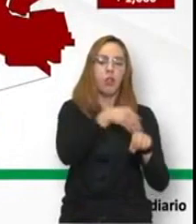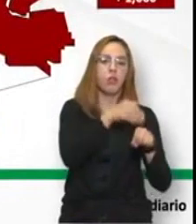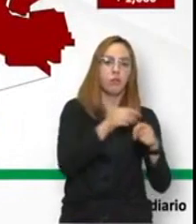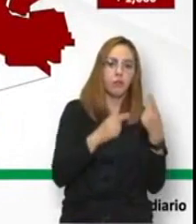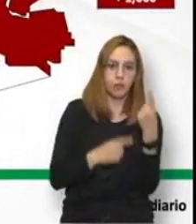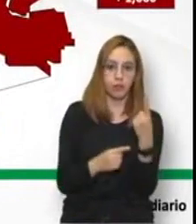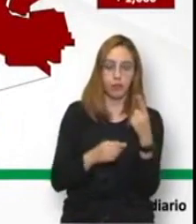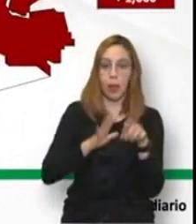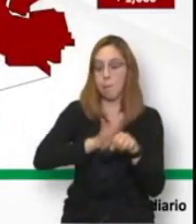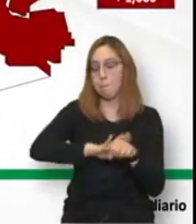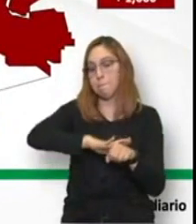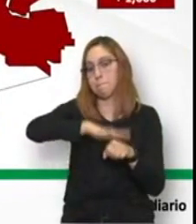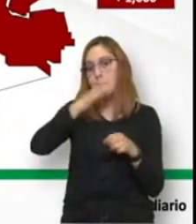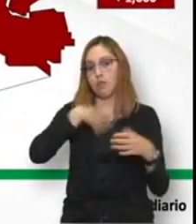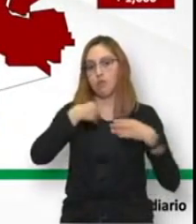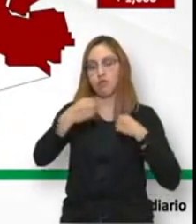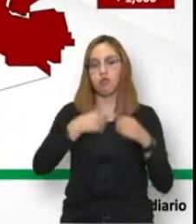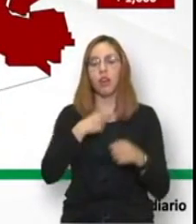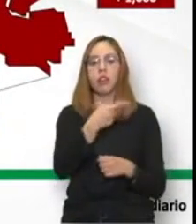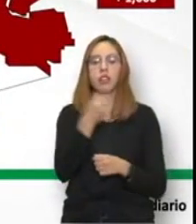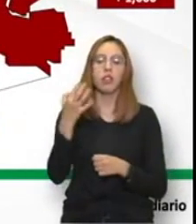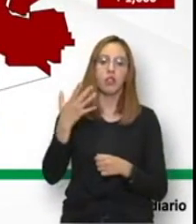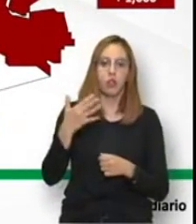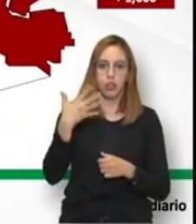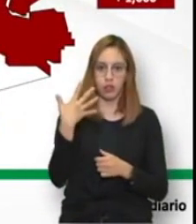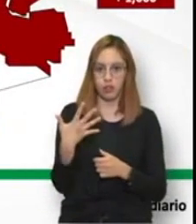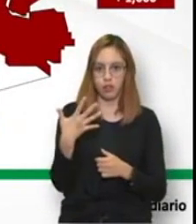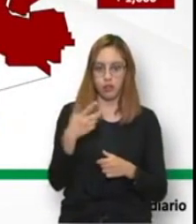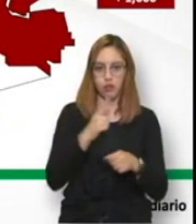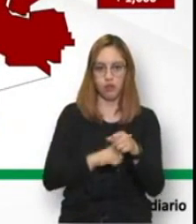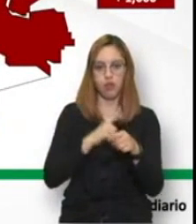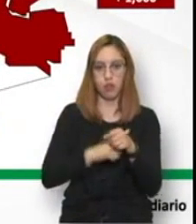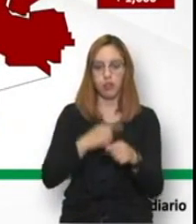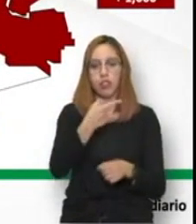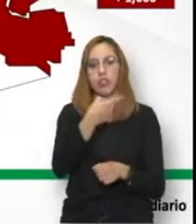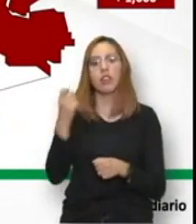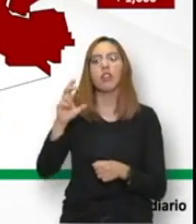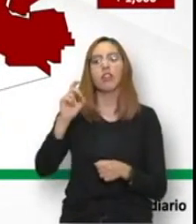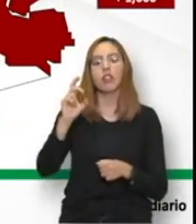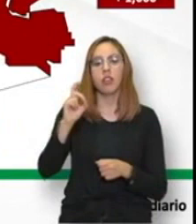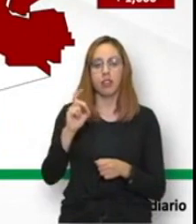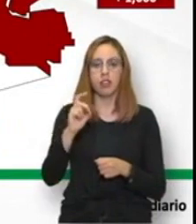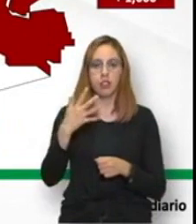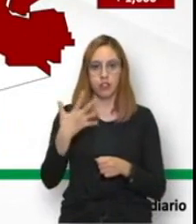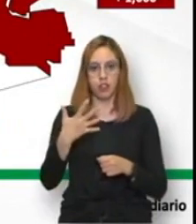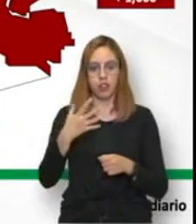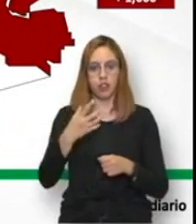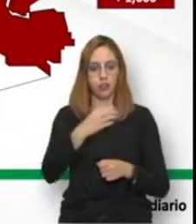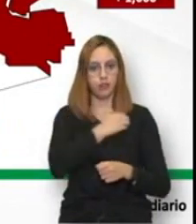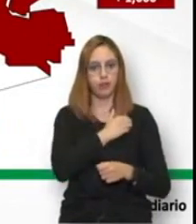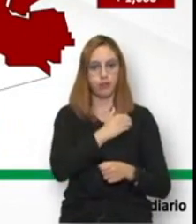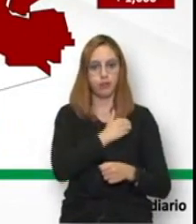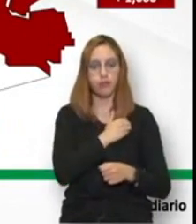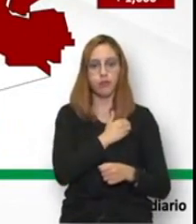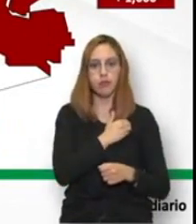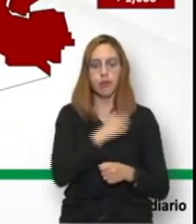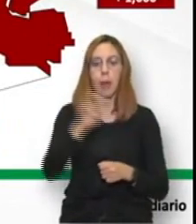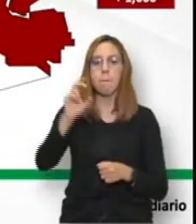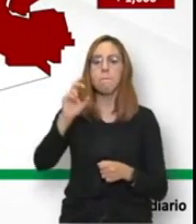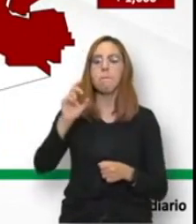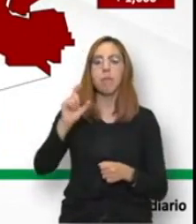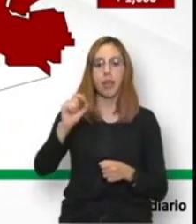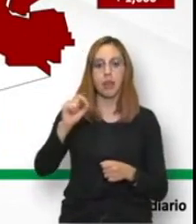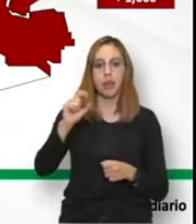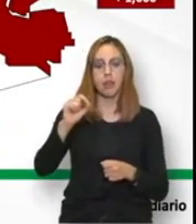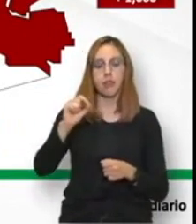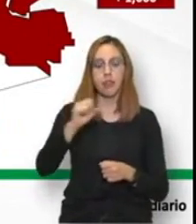es la que más transmisión tiene 155 casos 135 de la capital del estado y 20 del municipio